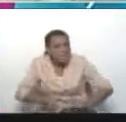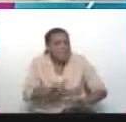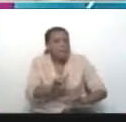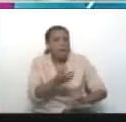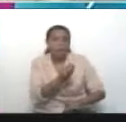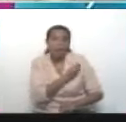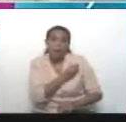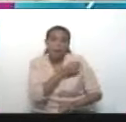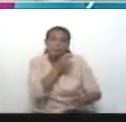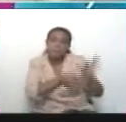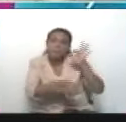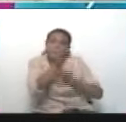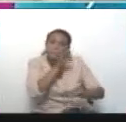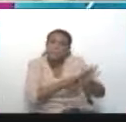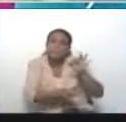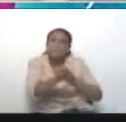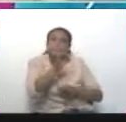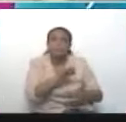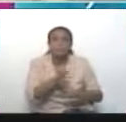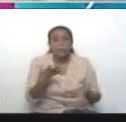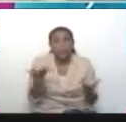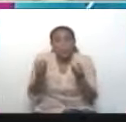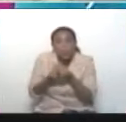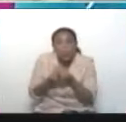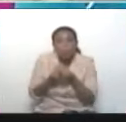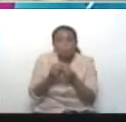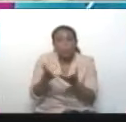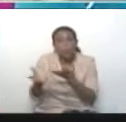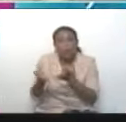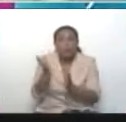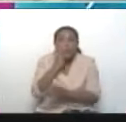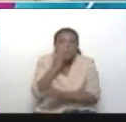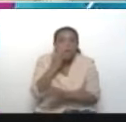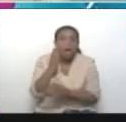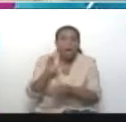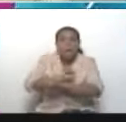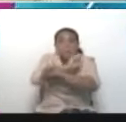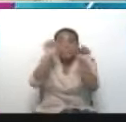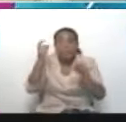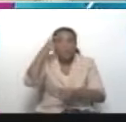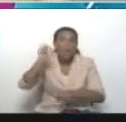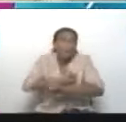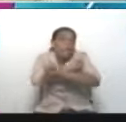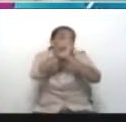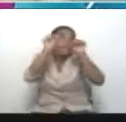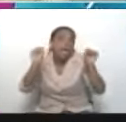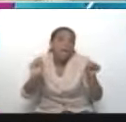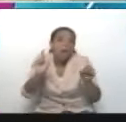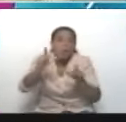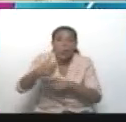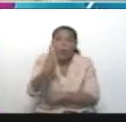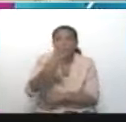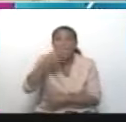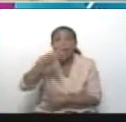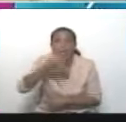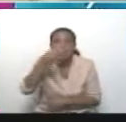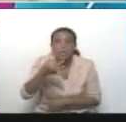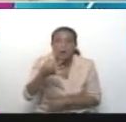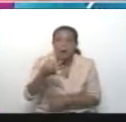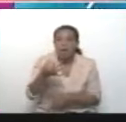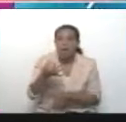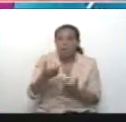nos dijeron que ellas estuvieron hablando con su mamá en la mañana y luego a la una de la tarde